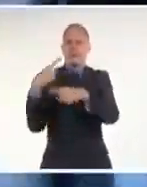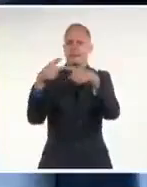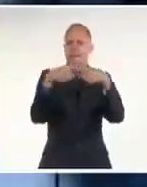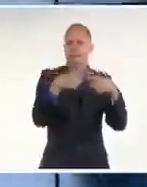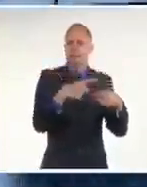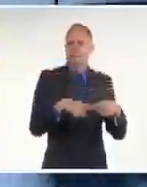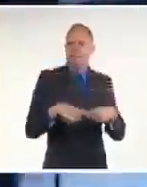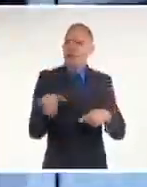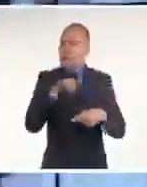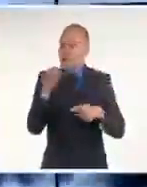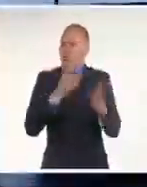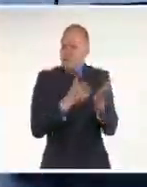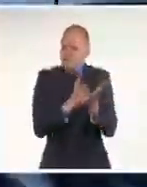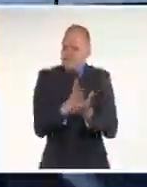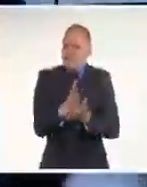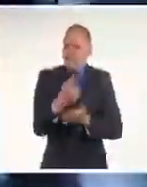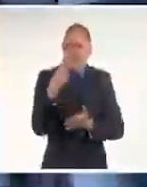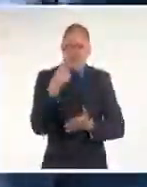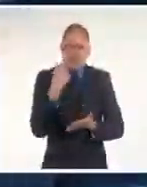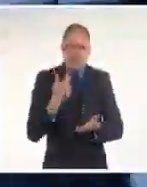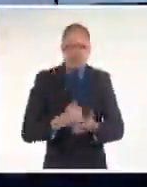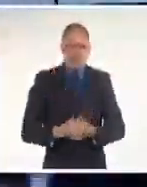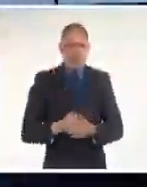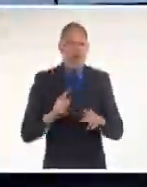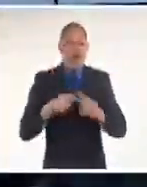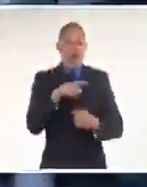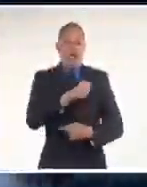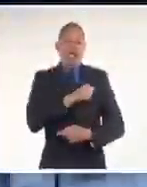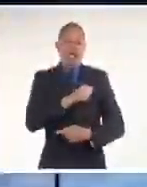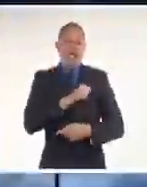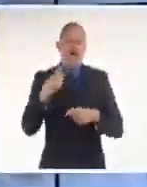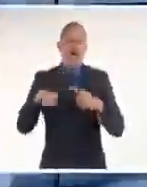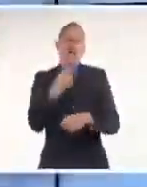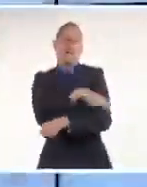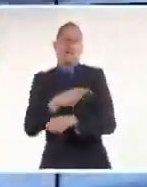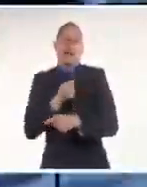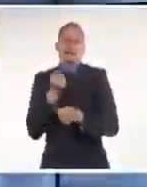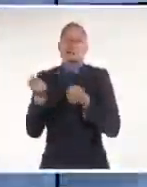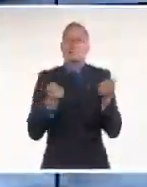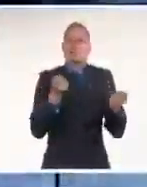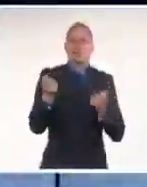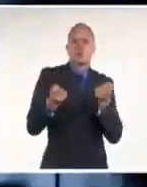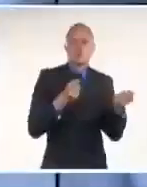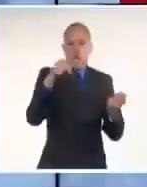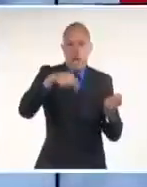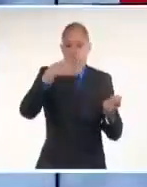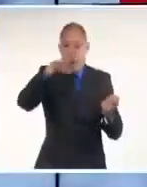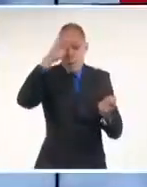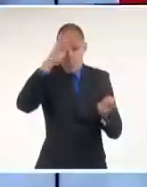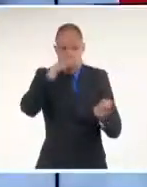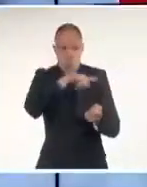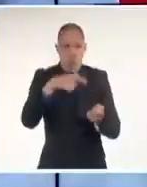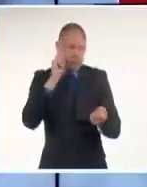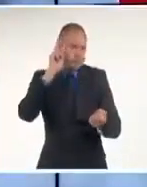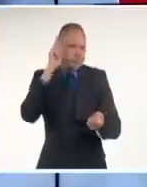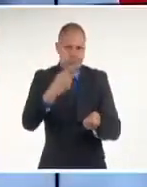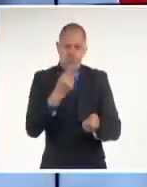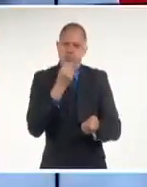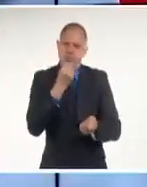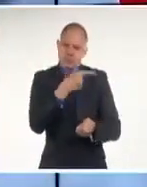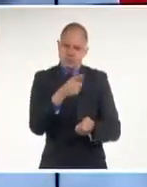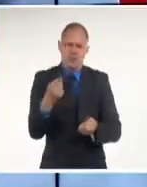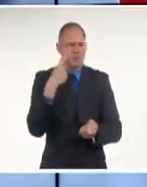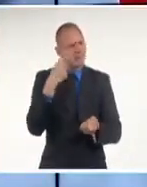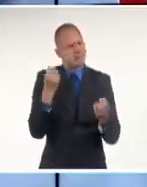continuaron sobre el asunto. Buscan movilizar a la opinión popular, confundir a nuestro pueblo y dar una imagen de Cuba que no es real ni está